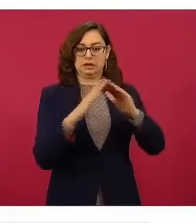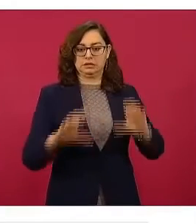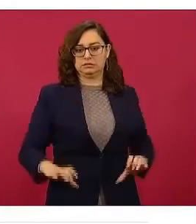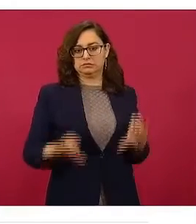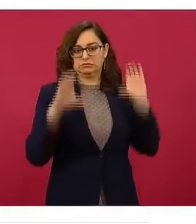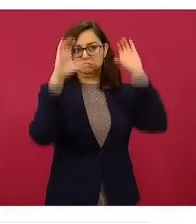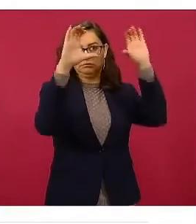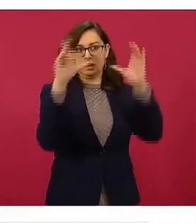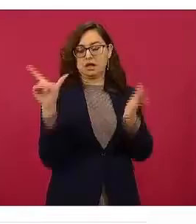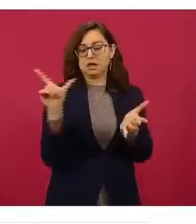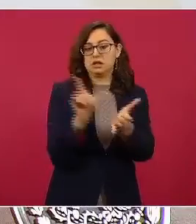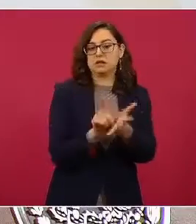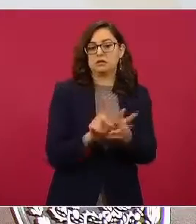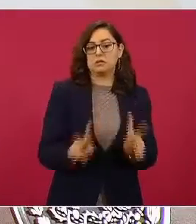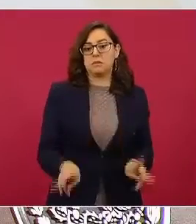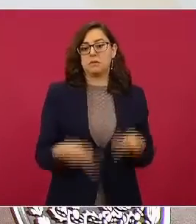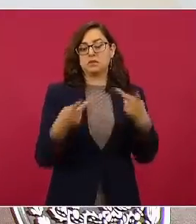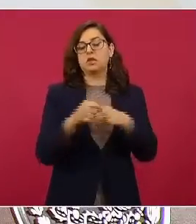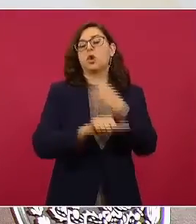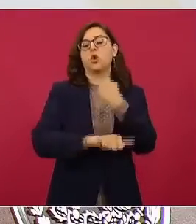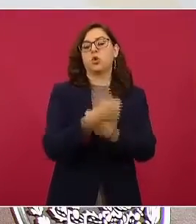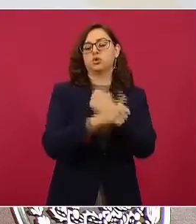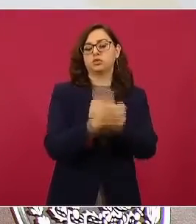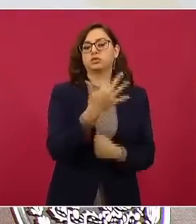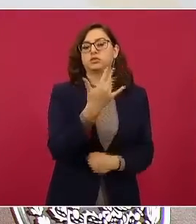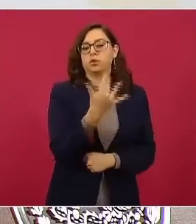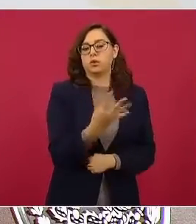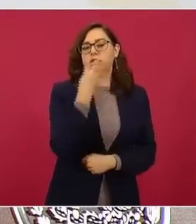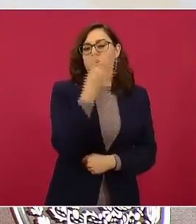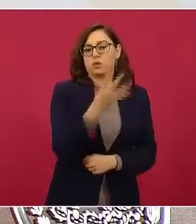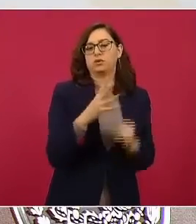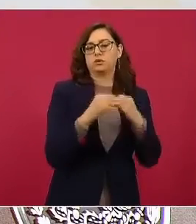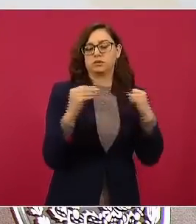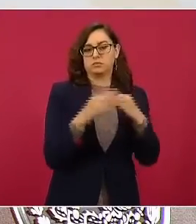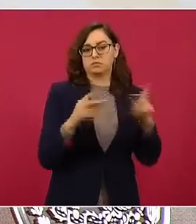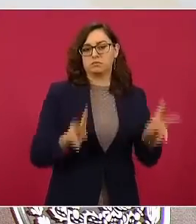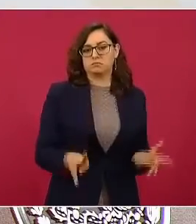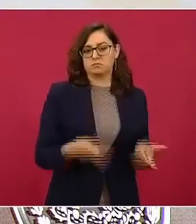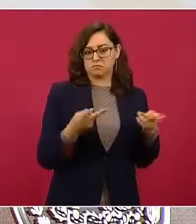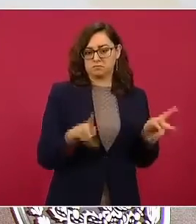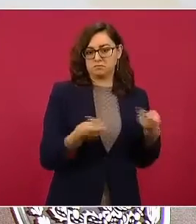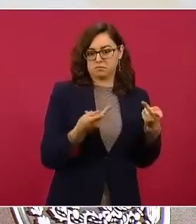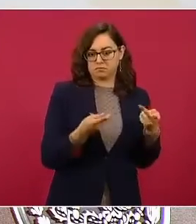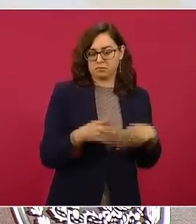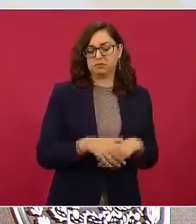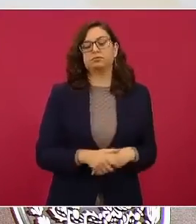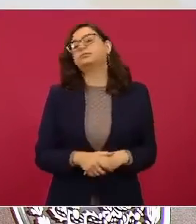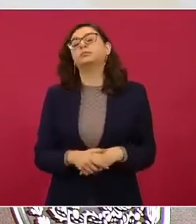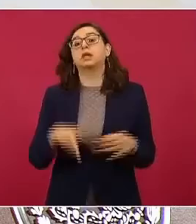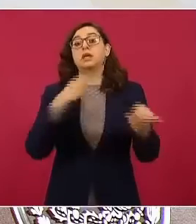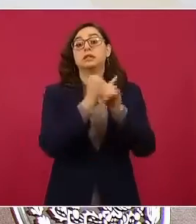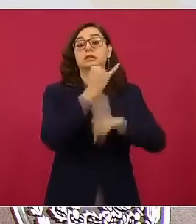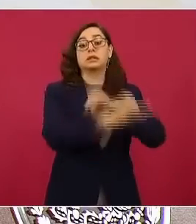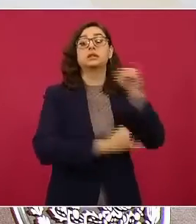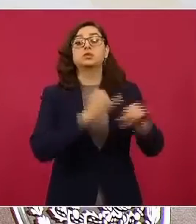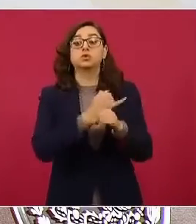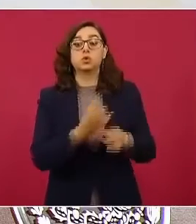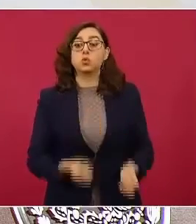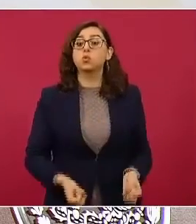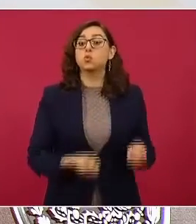centavos promedio de las 145 regiones en el país, mientras que el 5 de enero el precio internacional